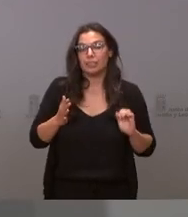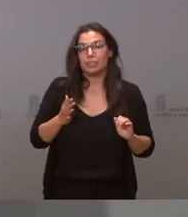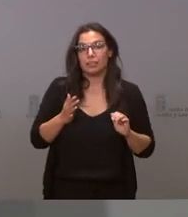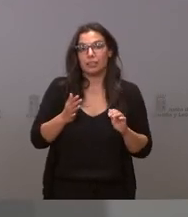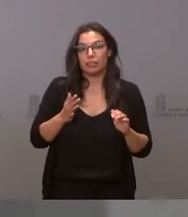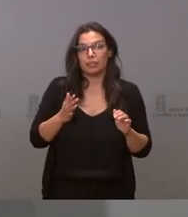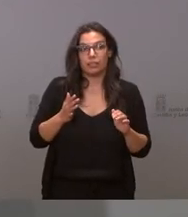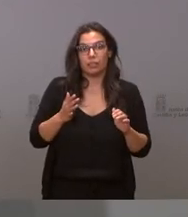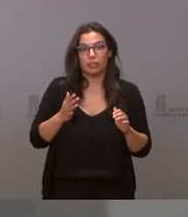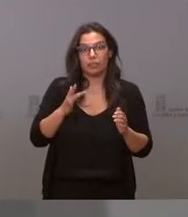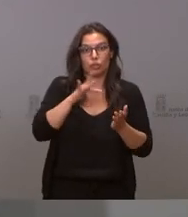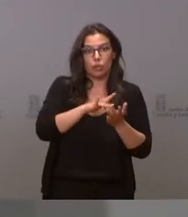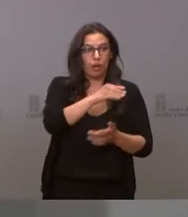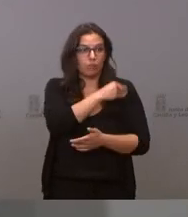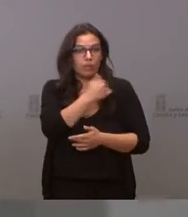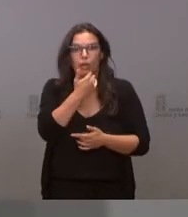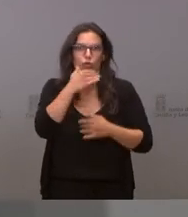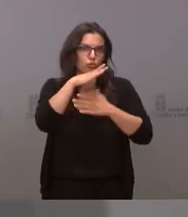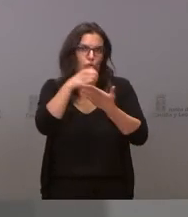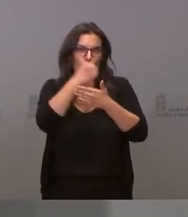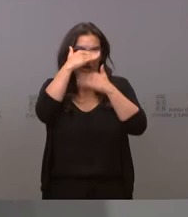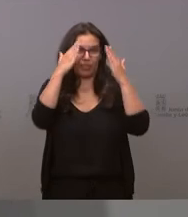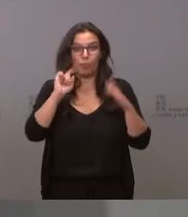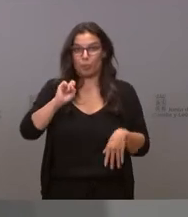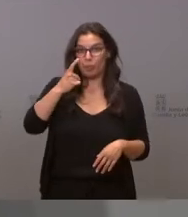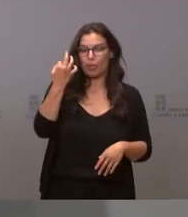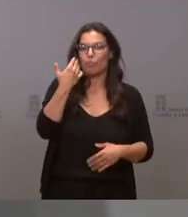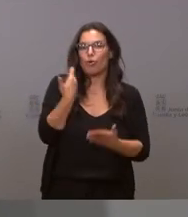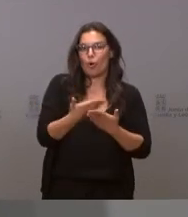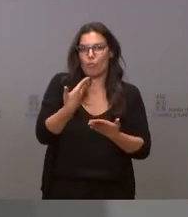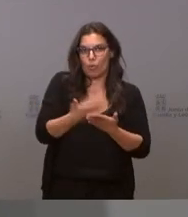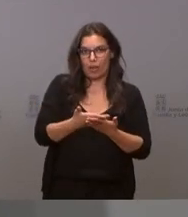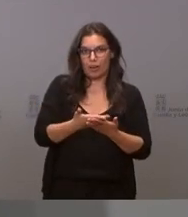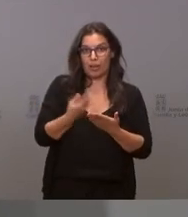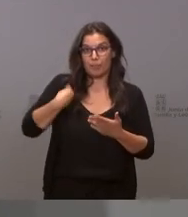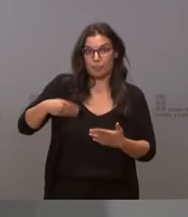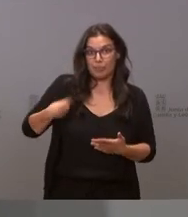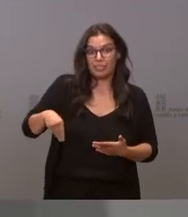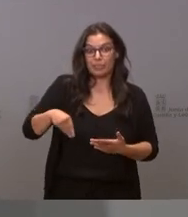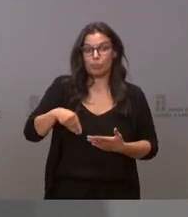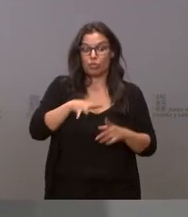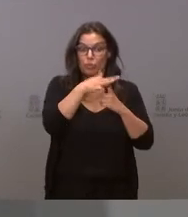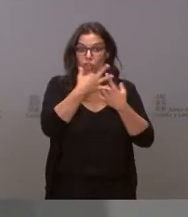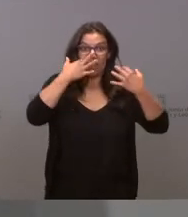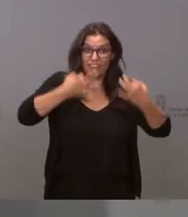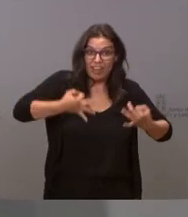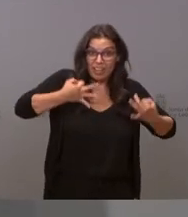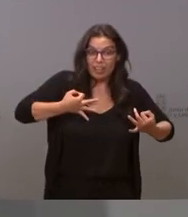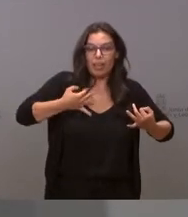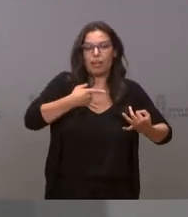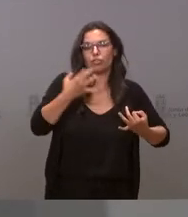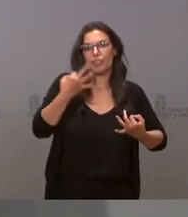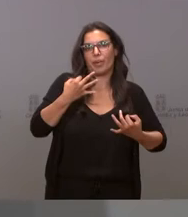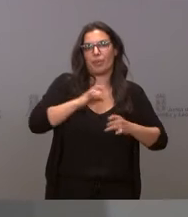mundo será atendido pero lo primero que tenemos que hacer es comprobar la veracidad o no de estos hechos esto lo tiene que determinar la